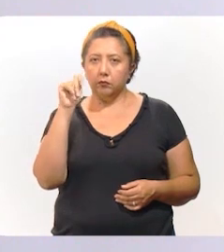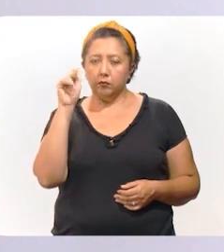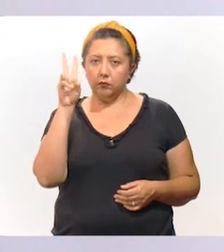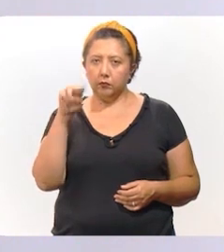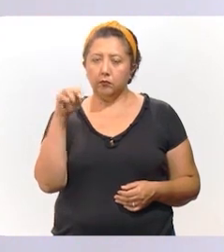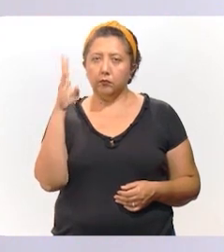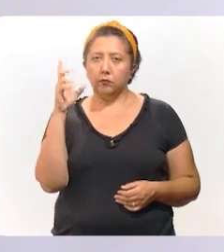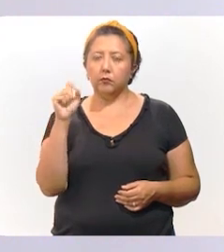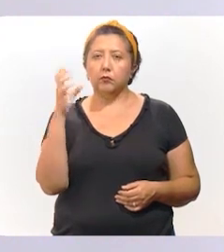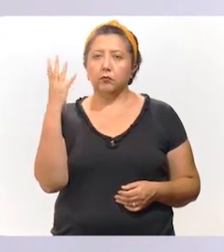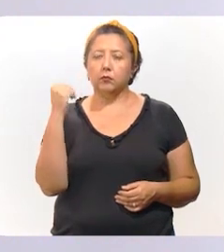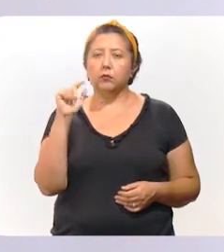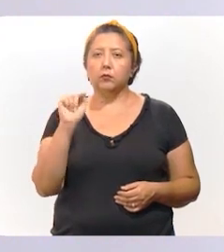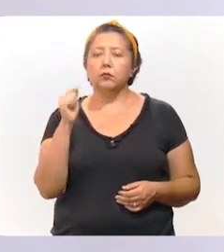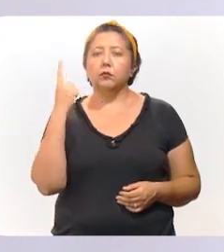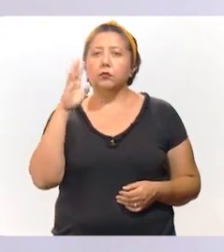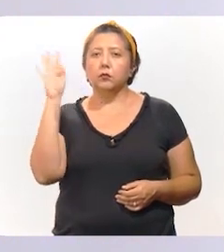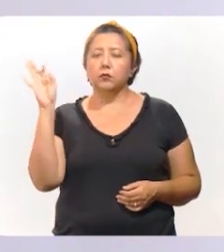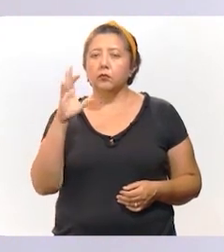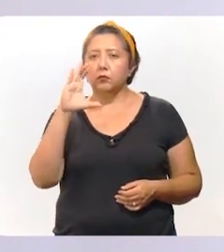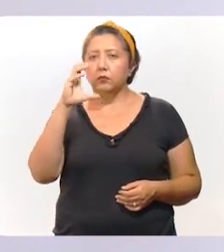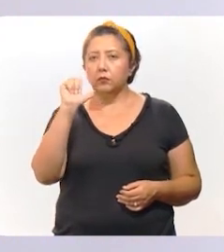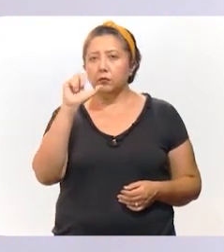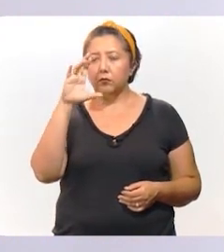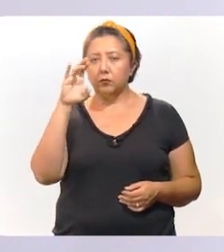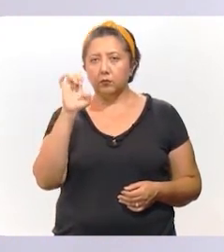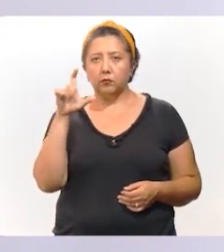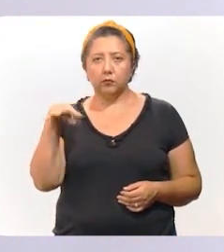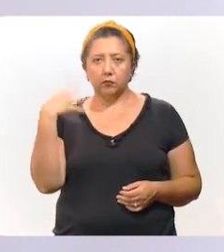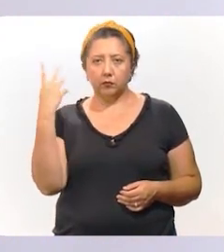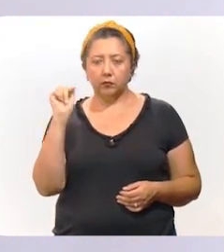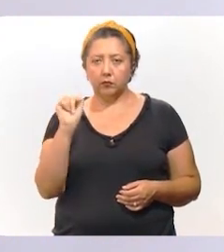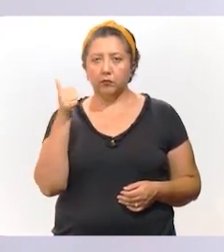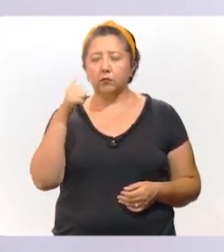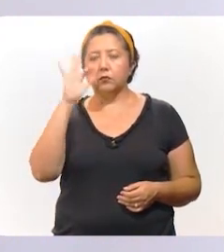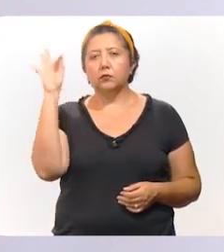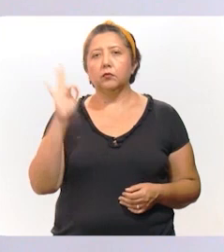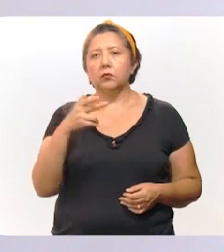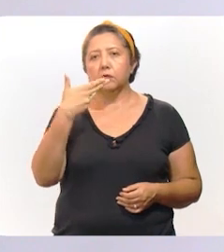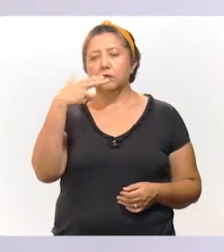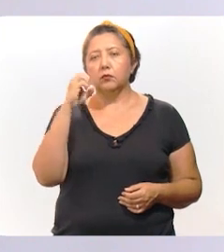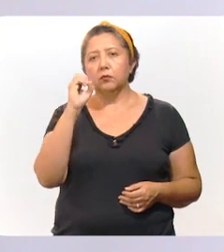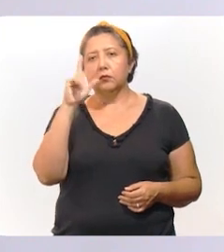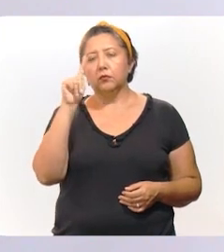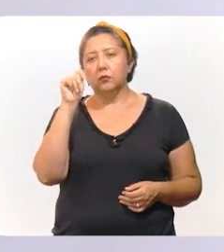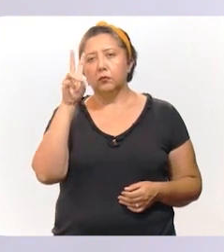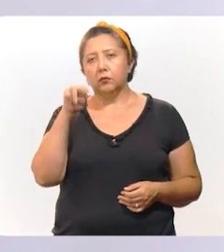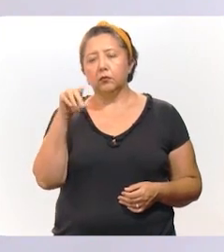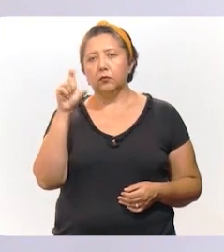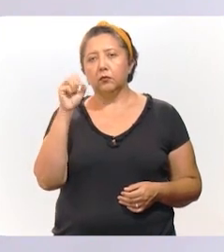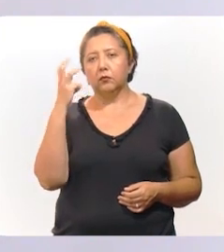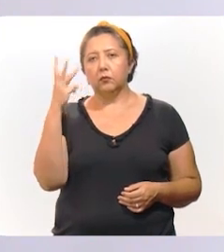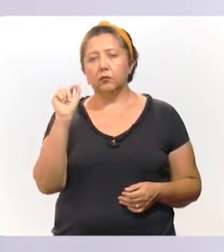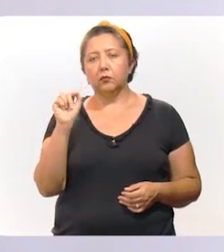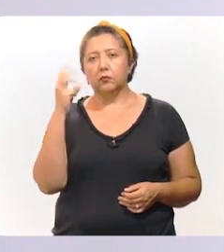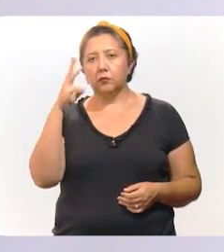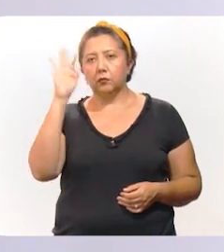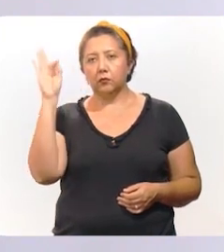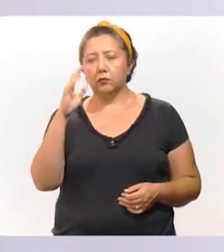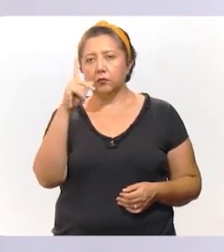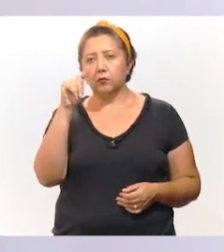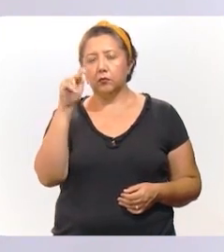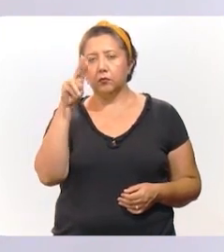29.1%, Cacalchen 14.6%, Joktún 23.3%,